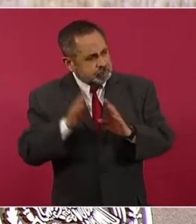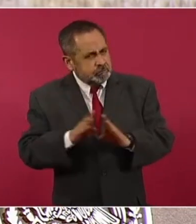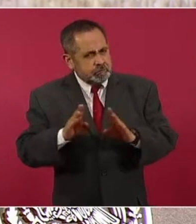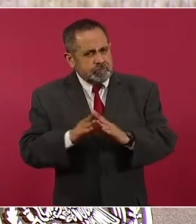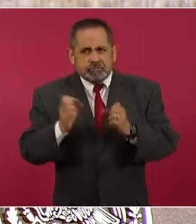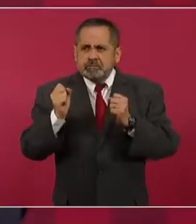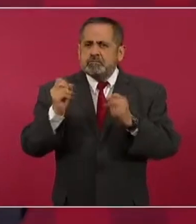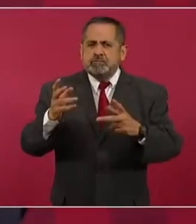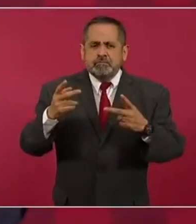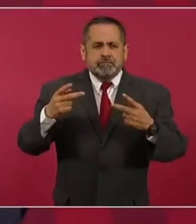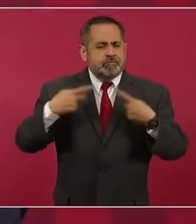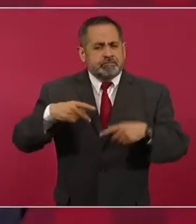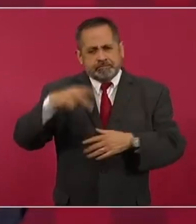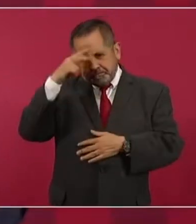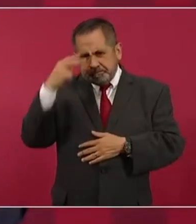los mexicanos.